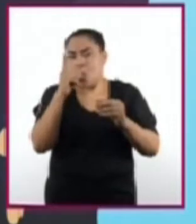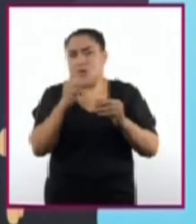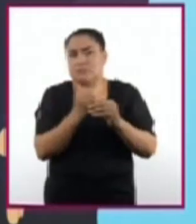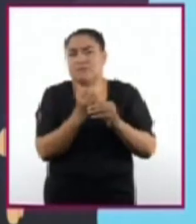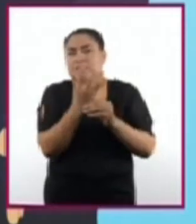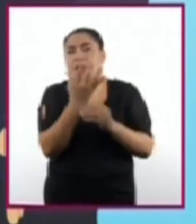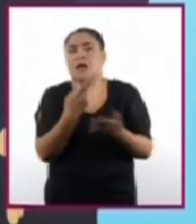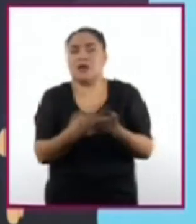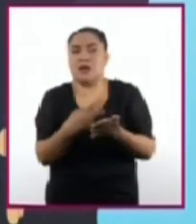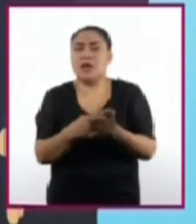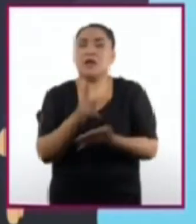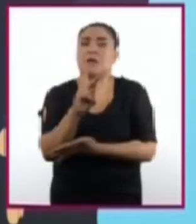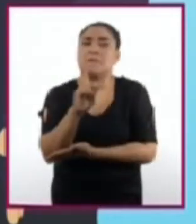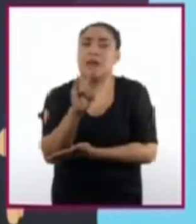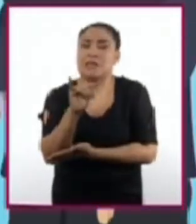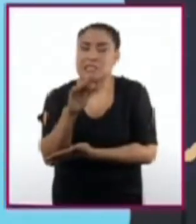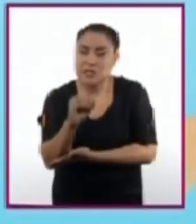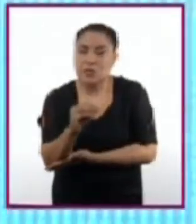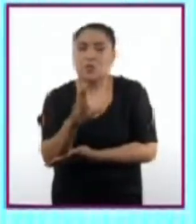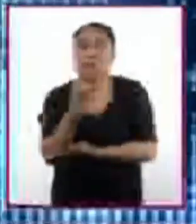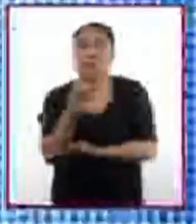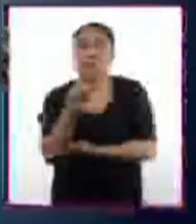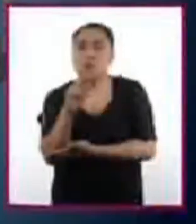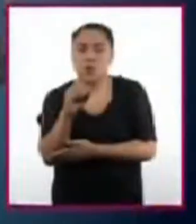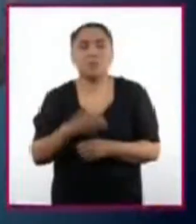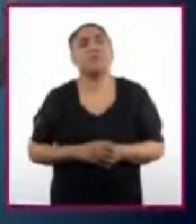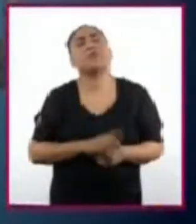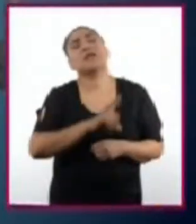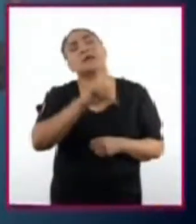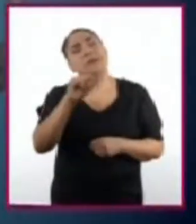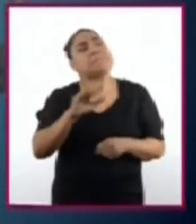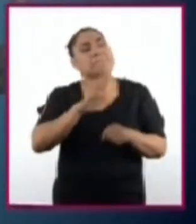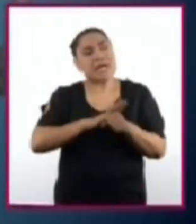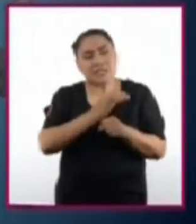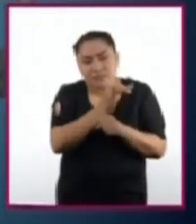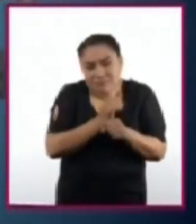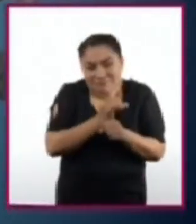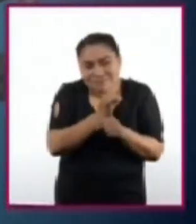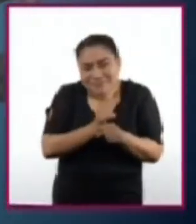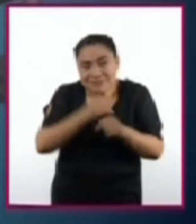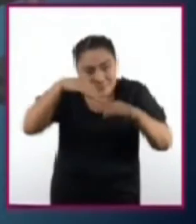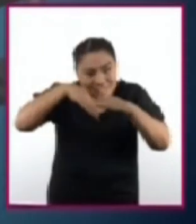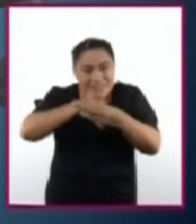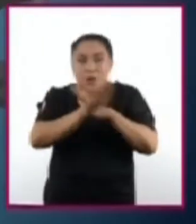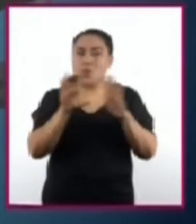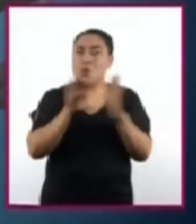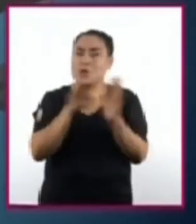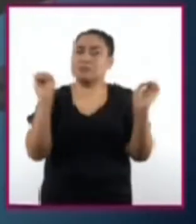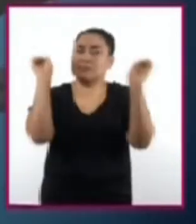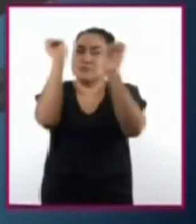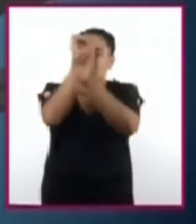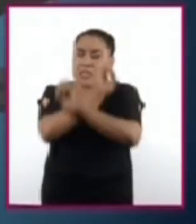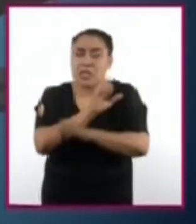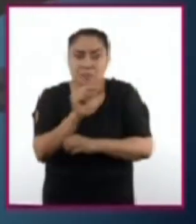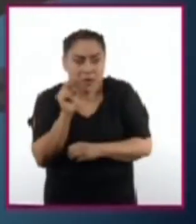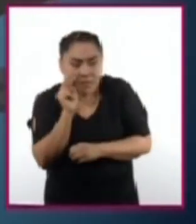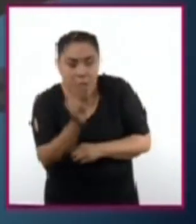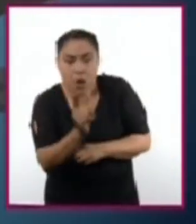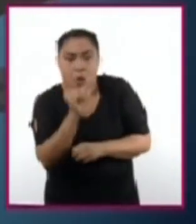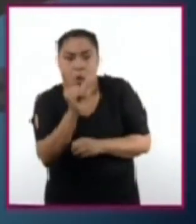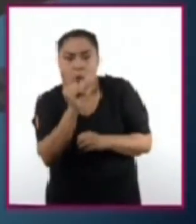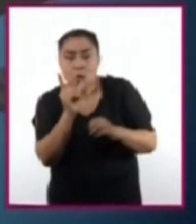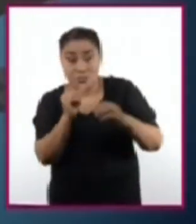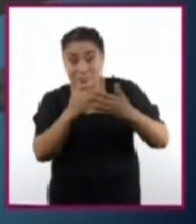platino o cianuro de bario. Luego, realizó varias pruebas en la habitación a oscuras y vio que la luz traspasaba el